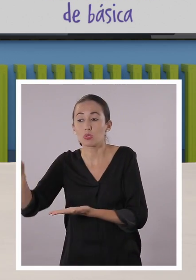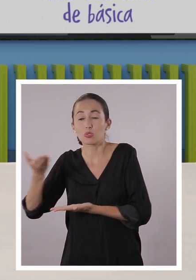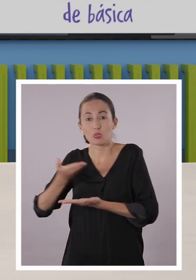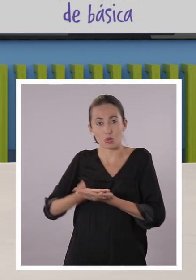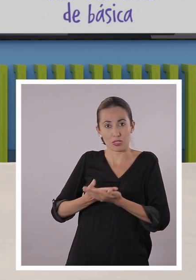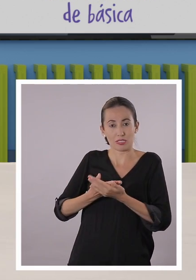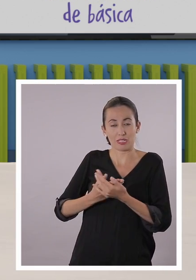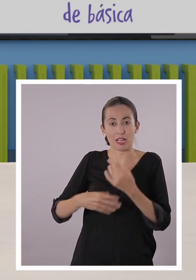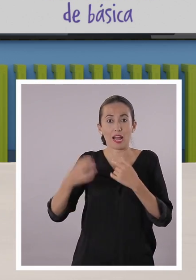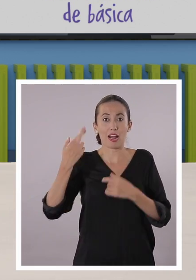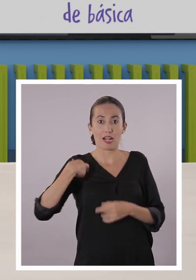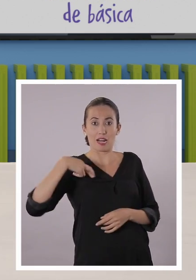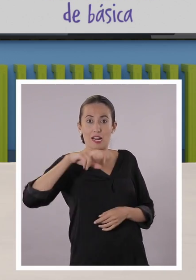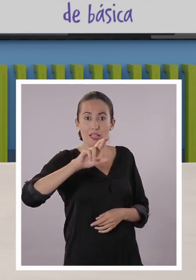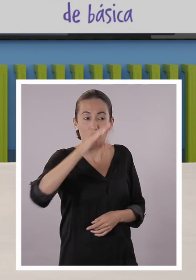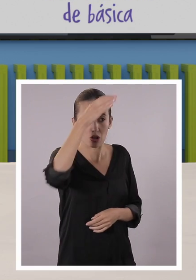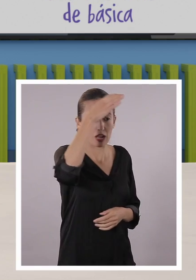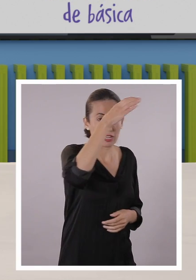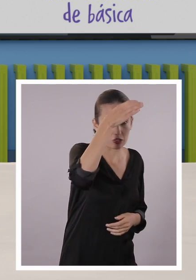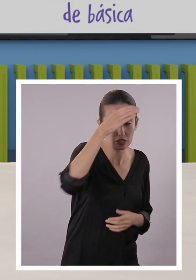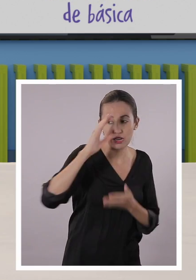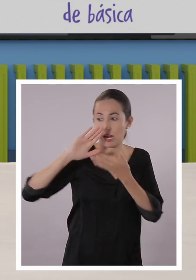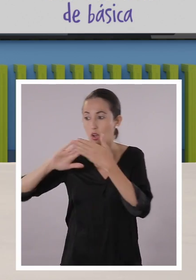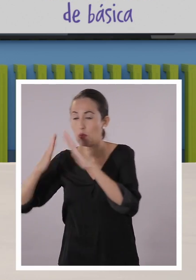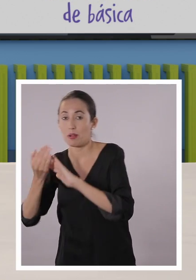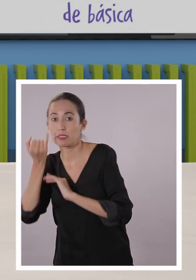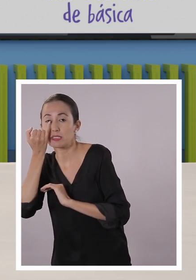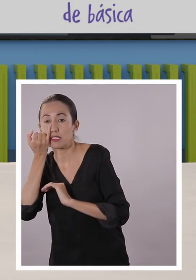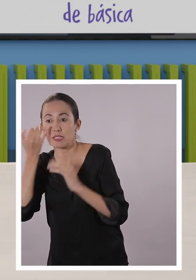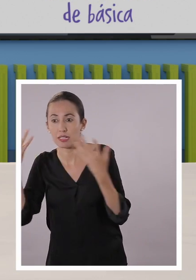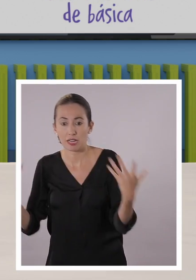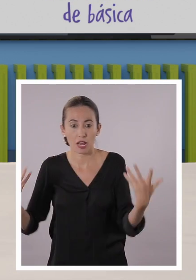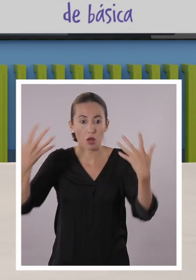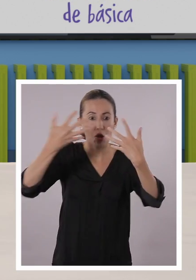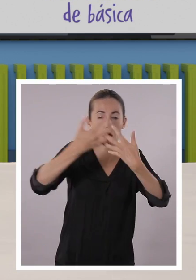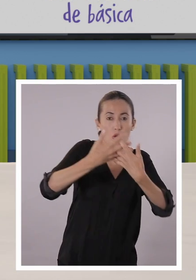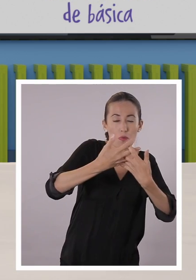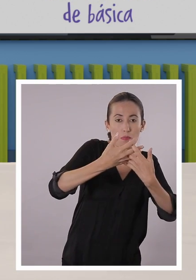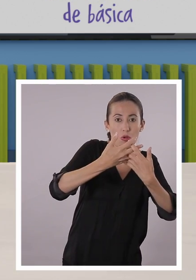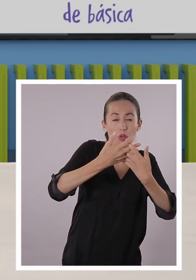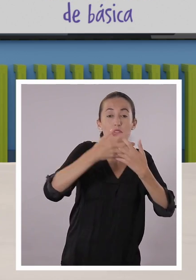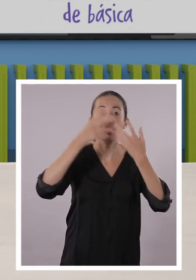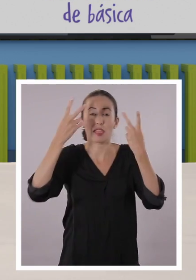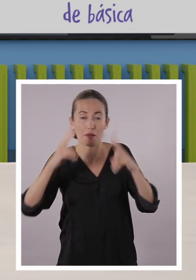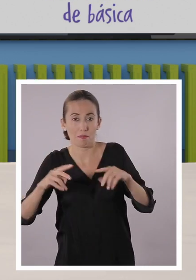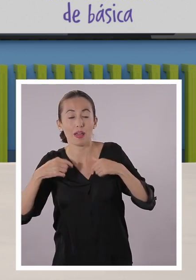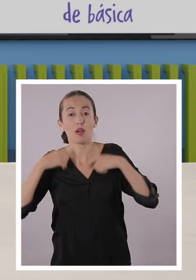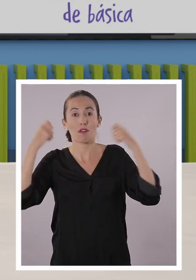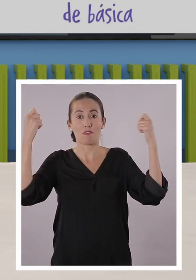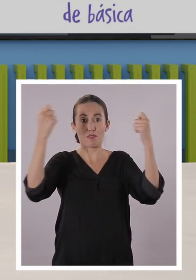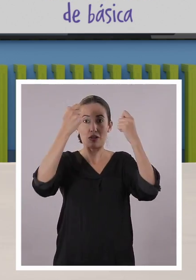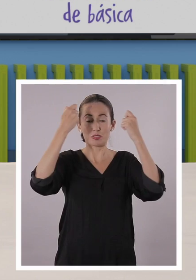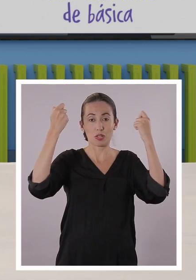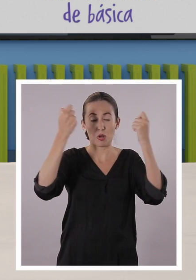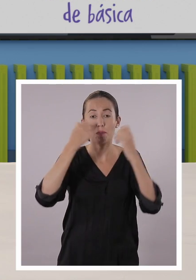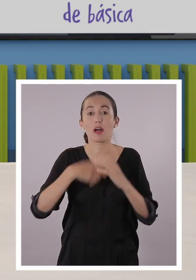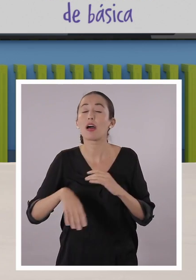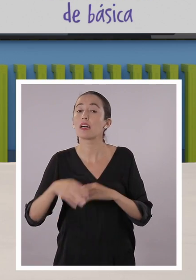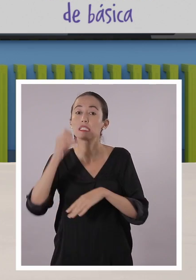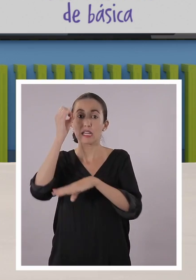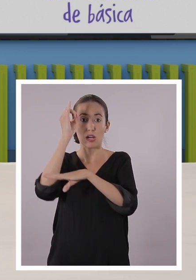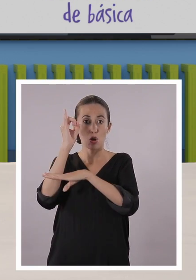unieron las dos celebraciones. Por eso, en el Corpus Christi hay un motivo católico que es la celebración de la